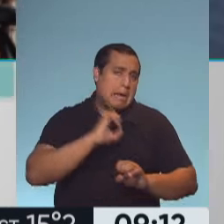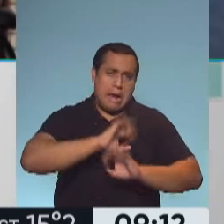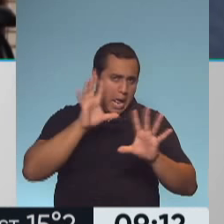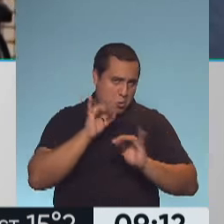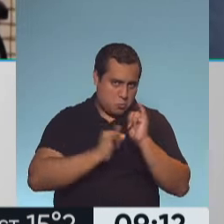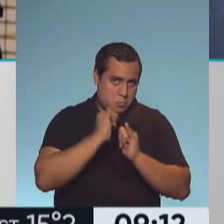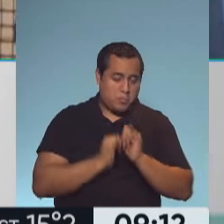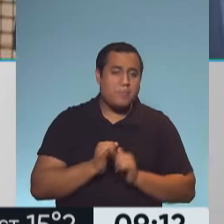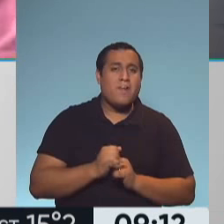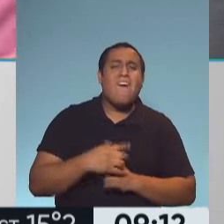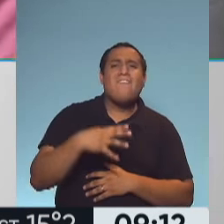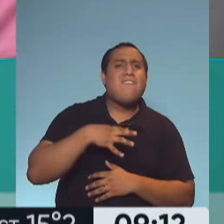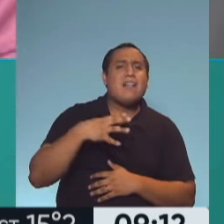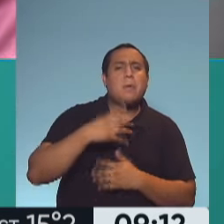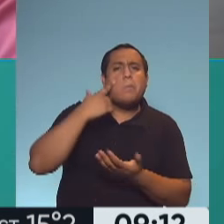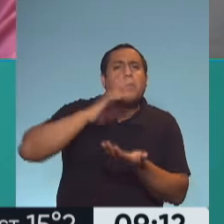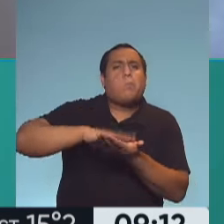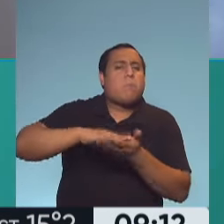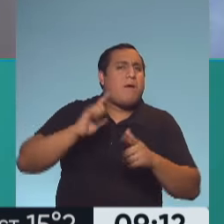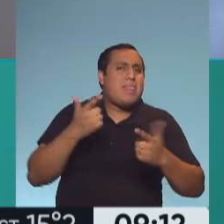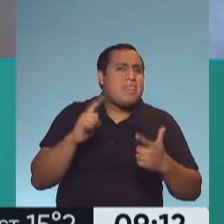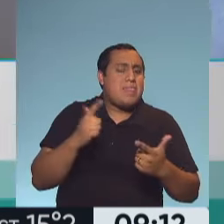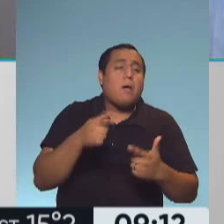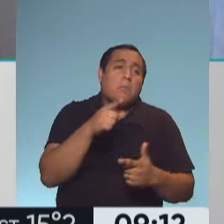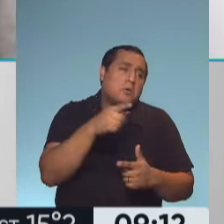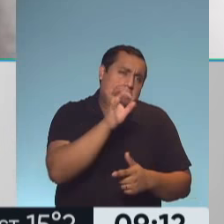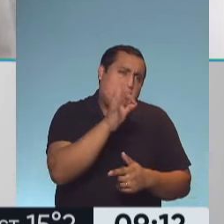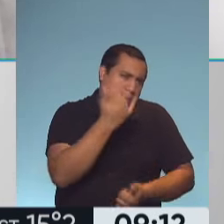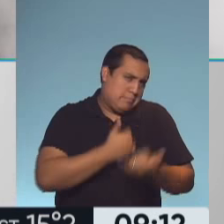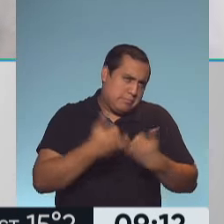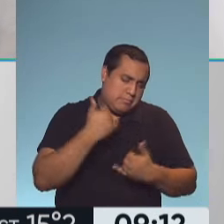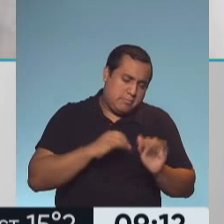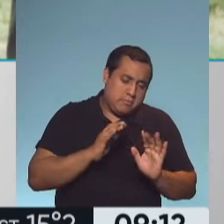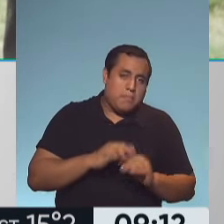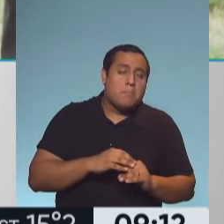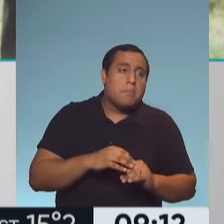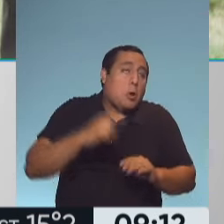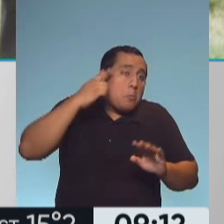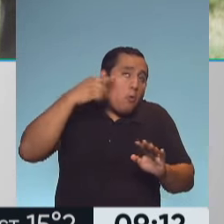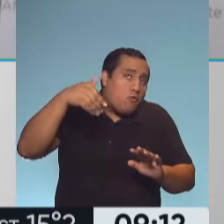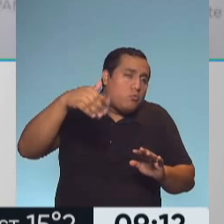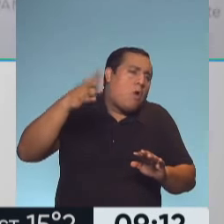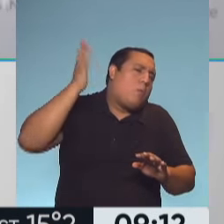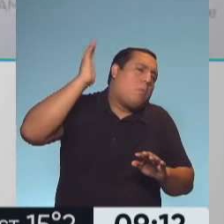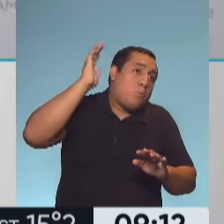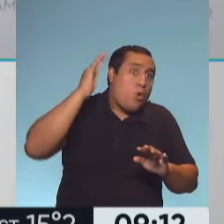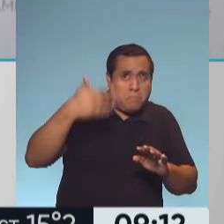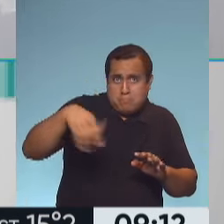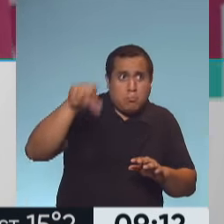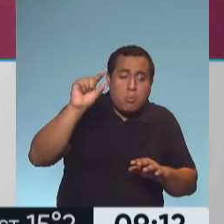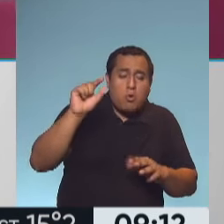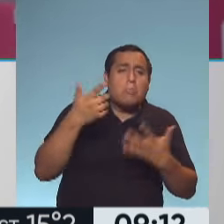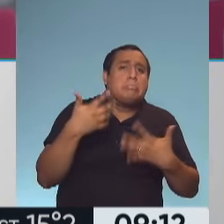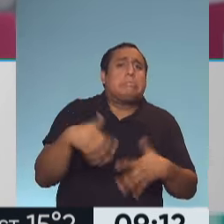Que todavía no hay pruebas, vos no me lo vas a saber decir mucho mejor, pero existe en un futuro no tan lejano la posibilidad